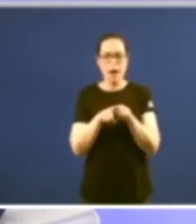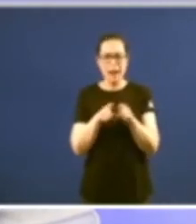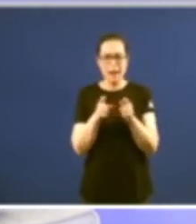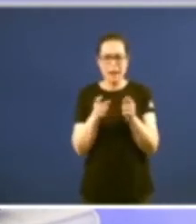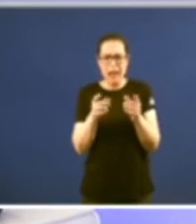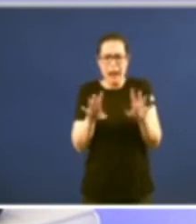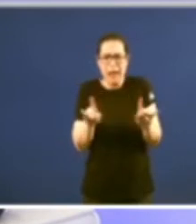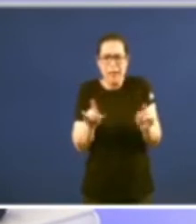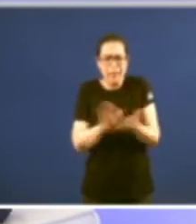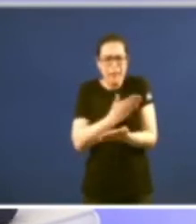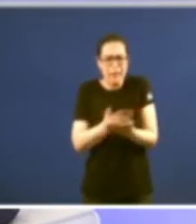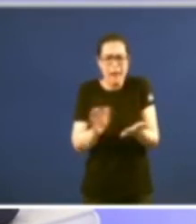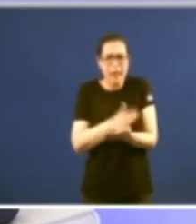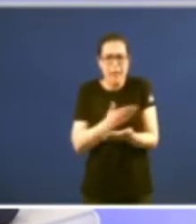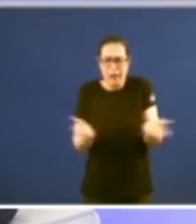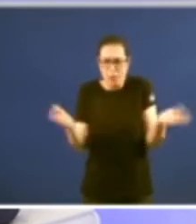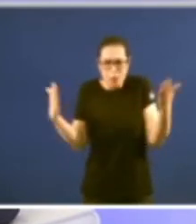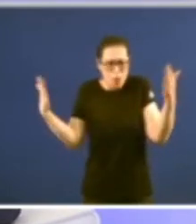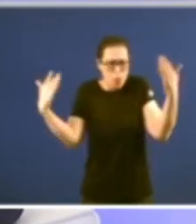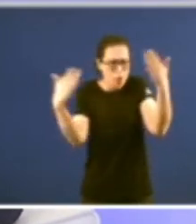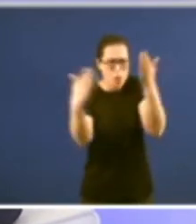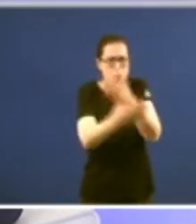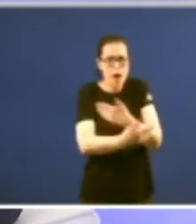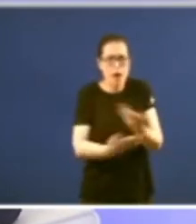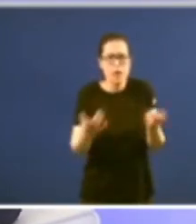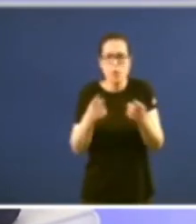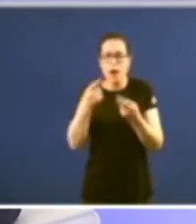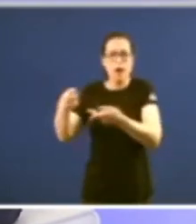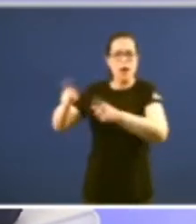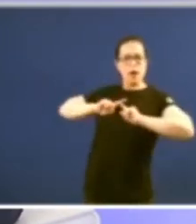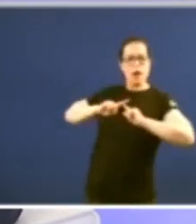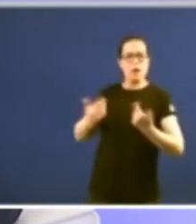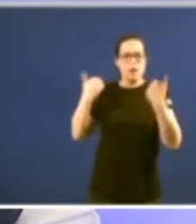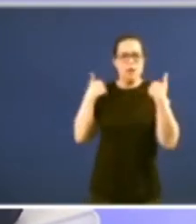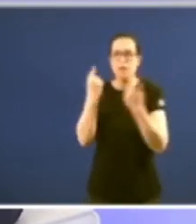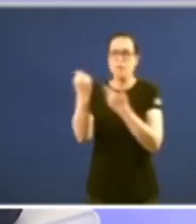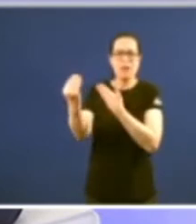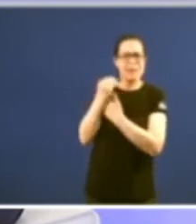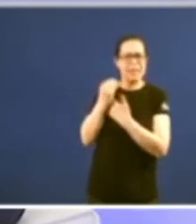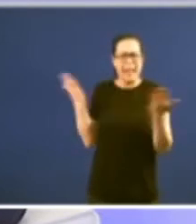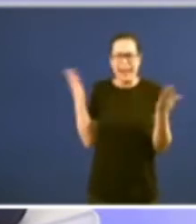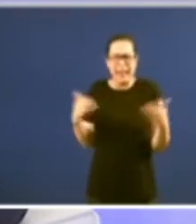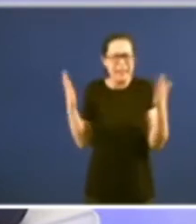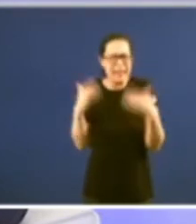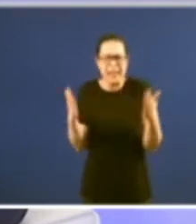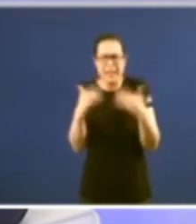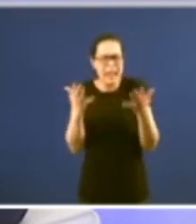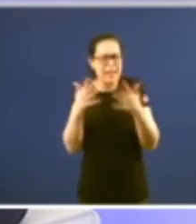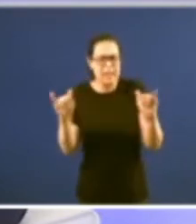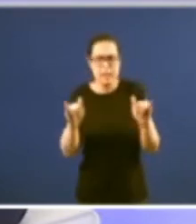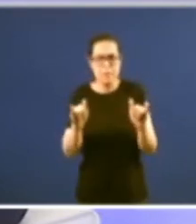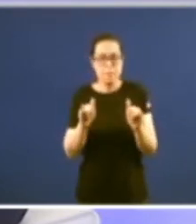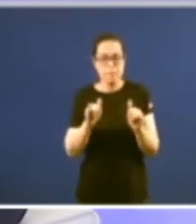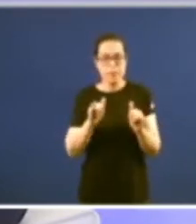non había prácticamente nada porque non podía haber prácticamente nada non había nada transferido non había financiación a comunidade autónoma